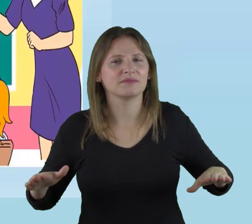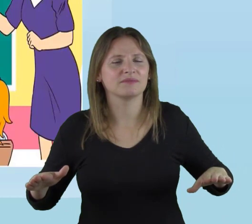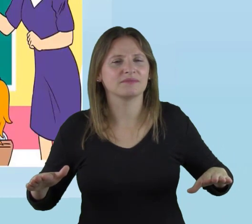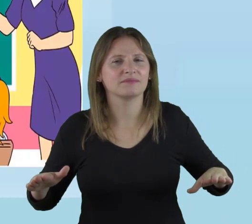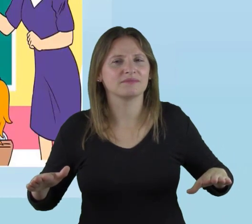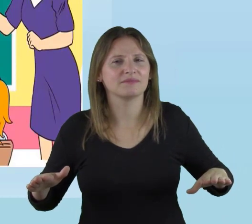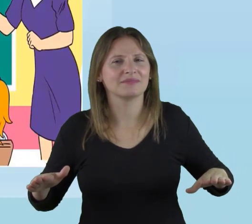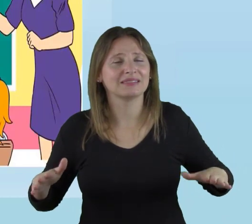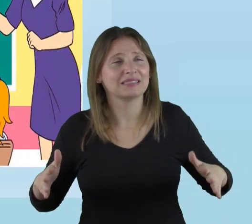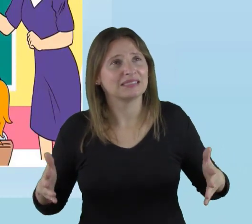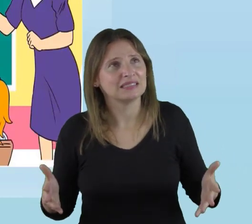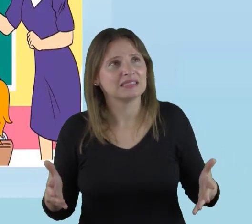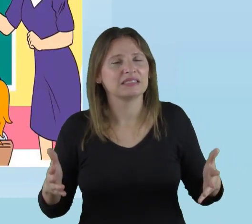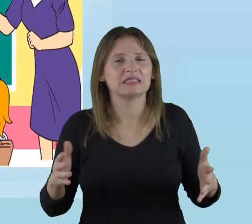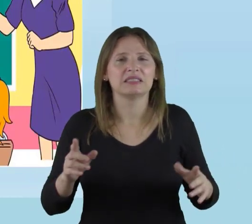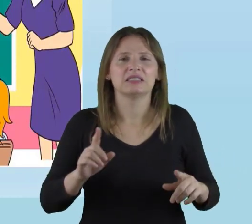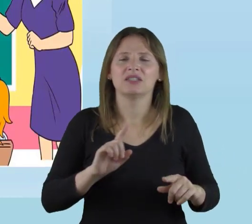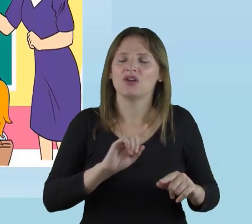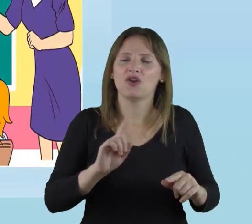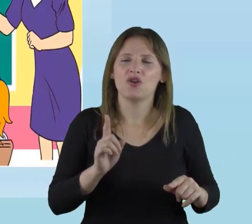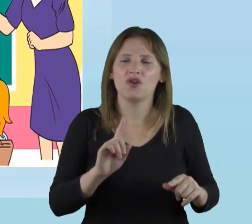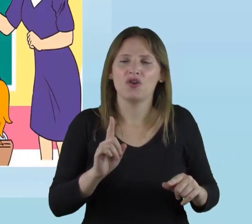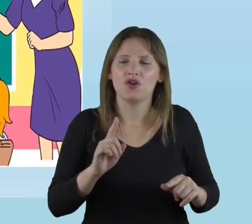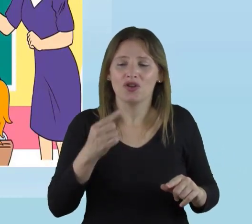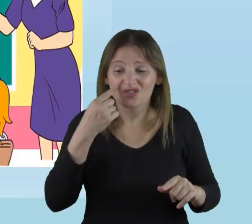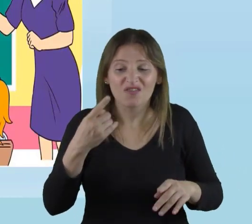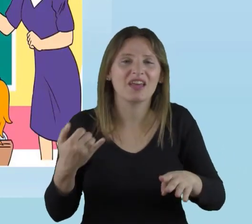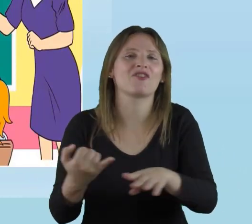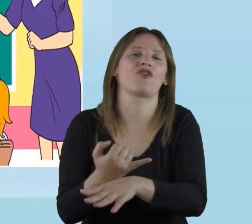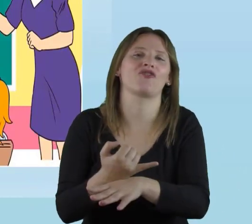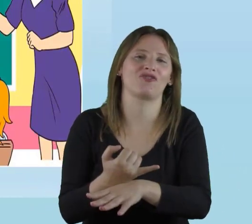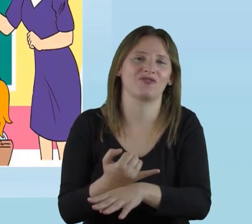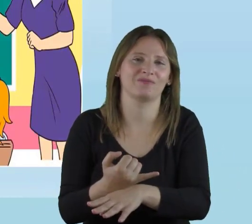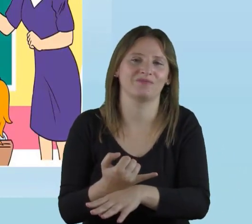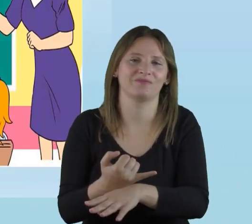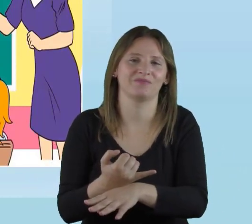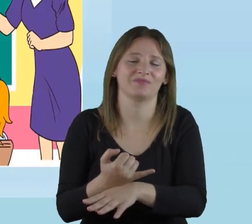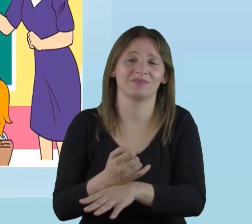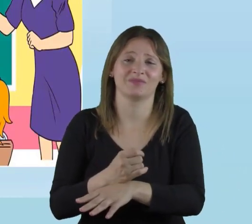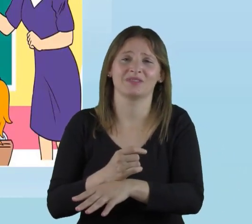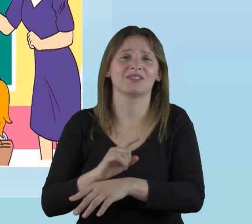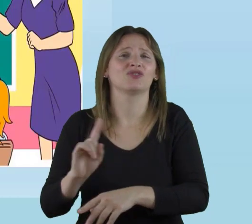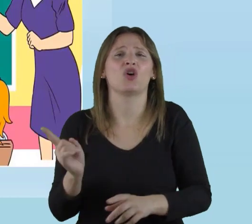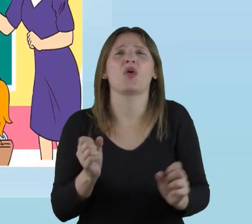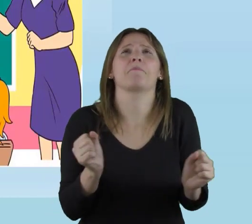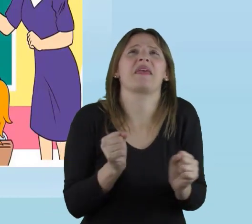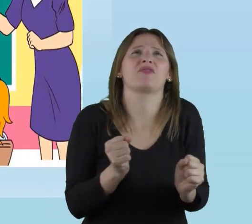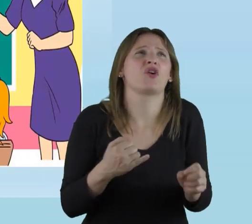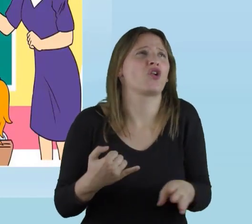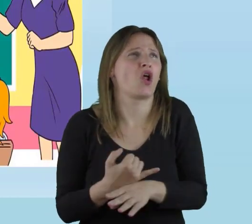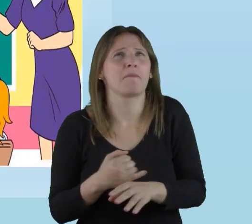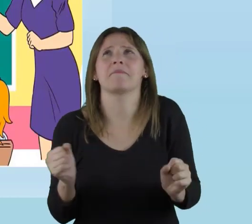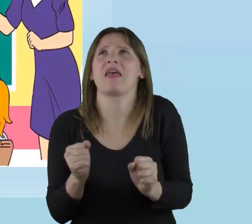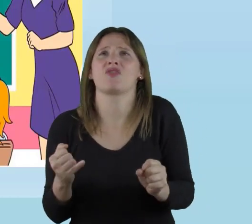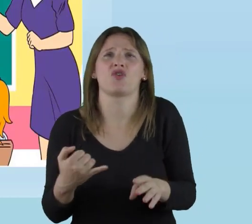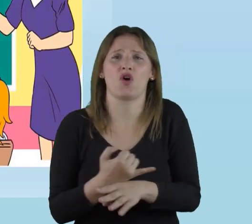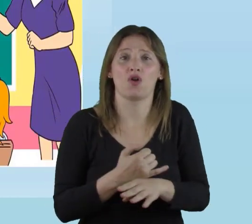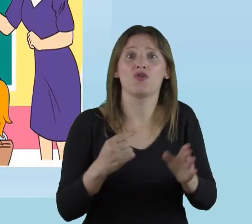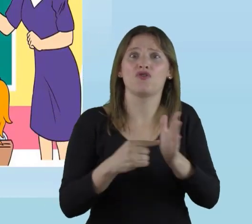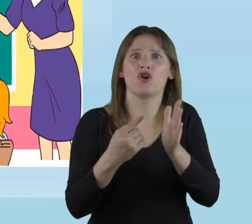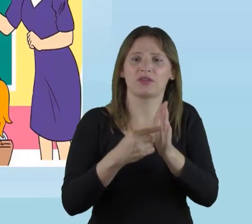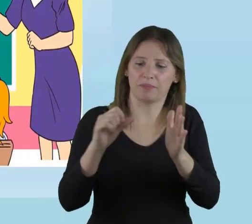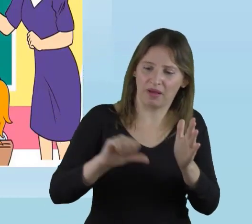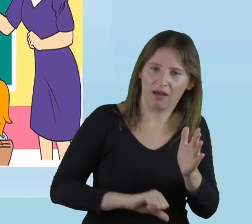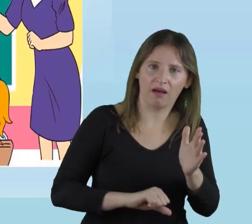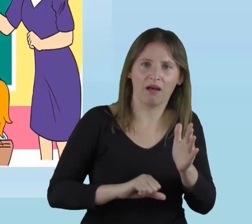ahí no se contempla el error. Ahí todos le temen